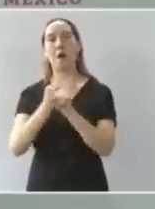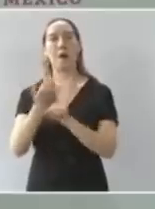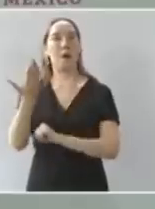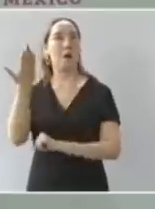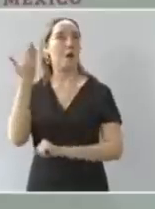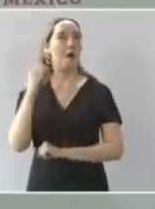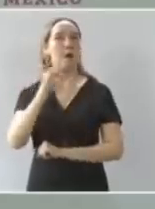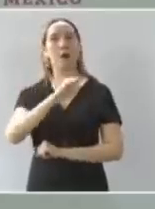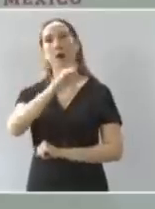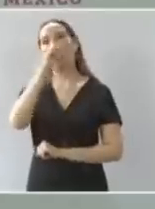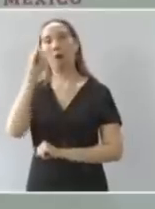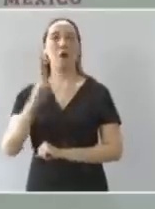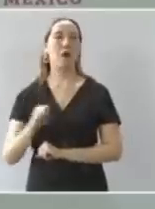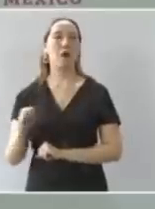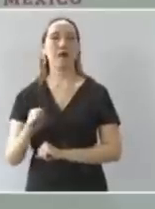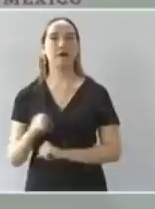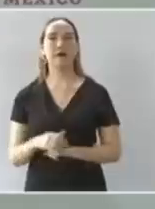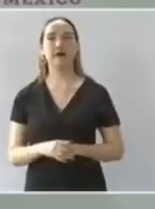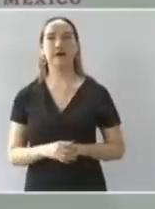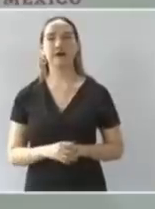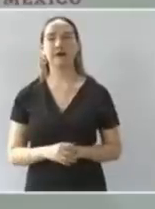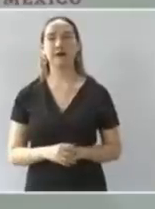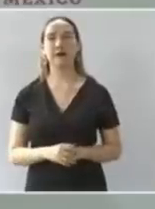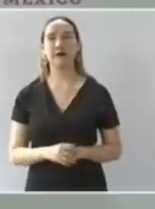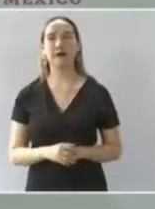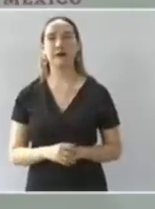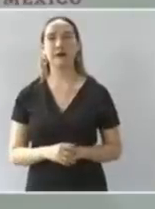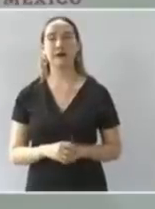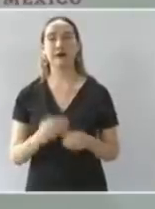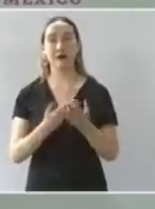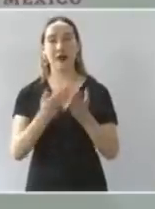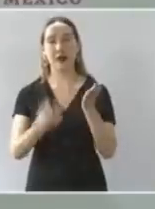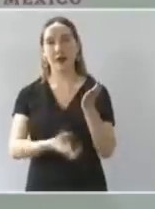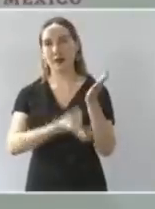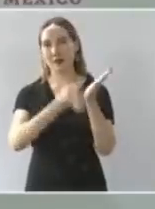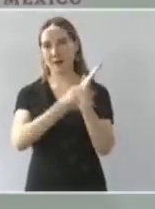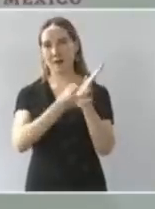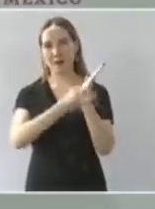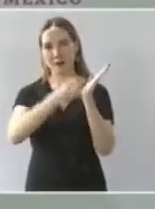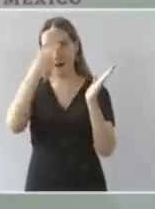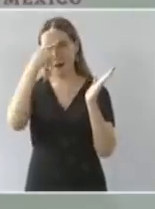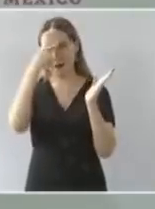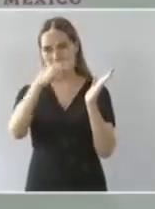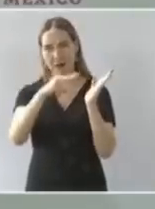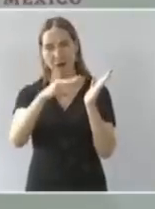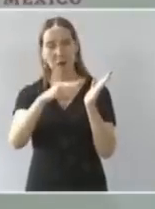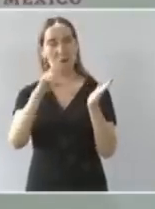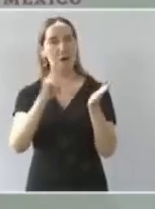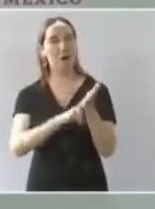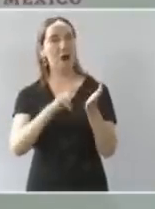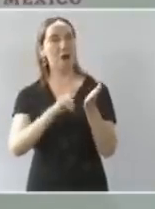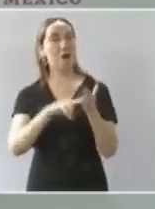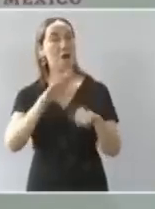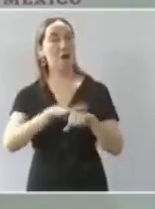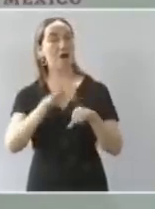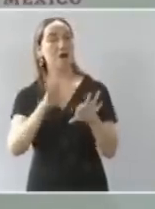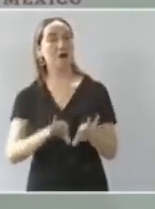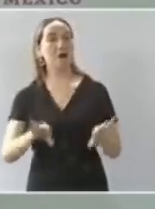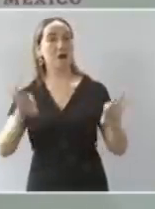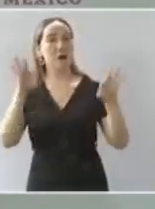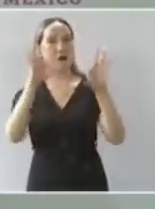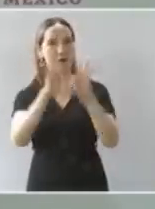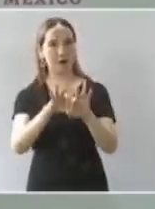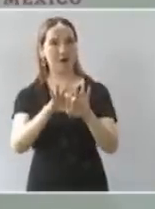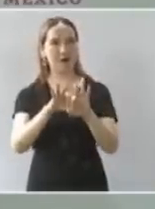ahora el peso es la moneda más fuerte del mundo con relación al